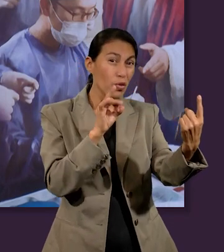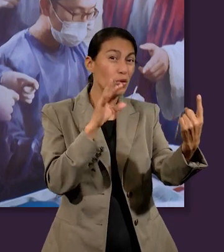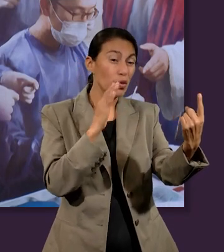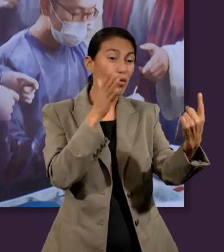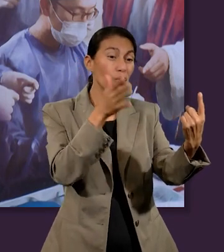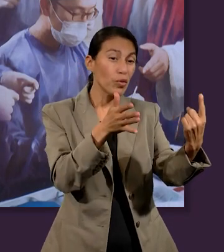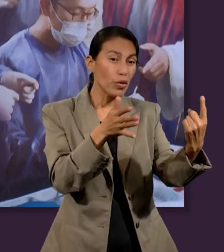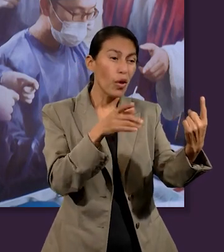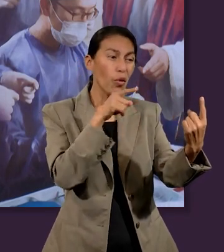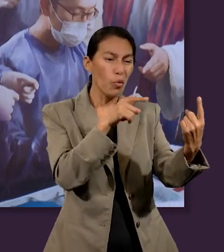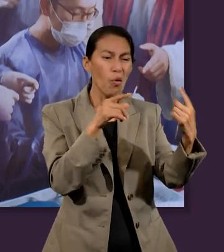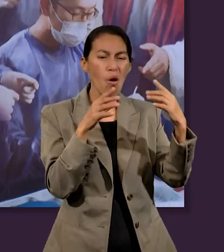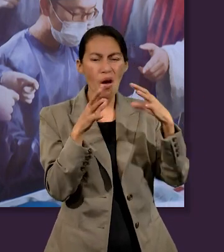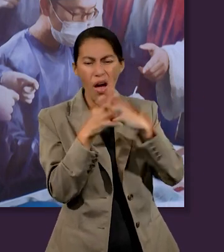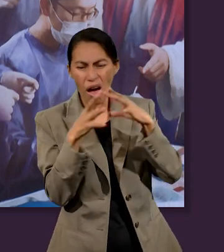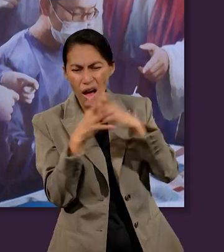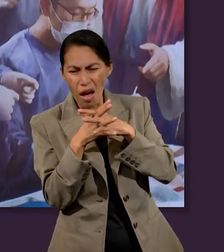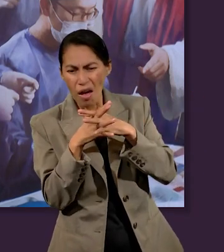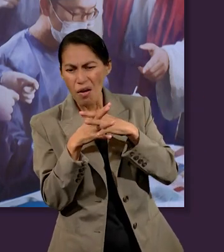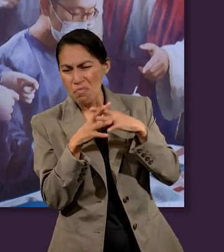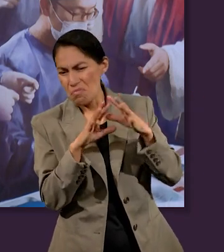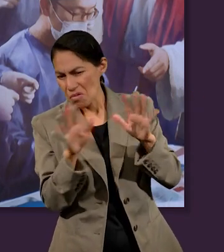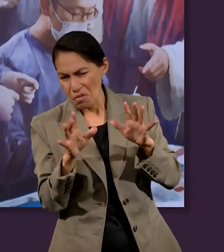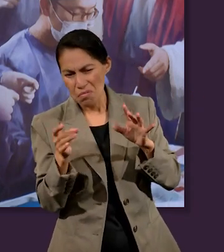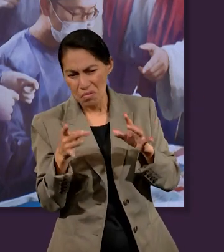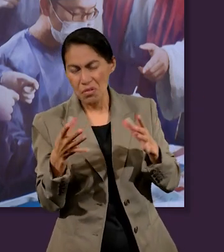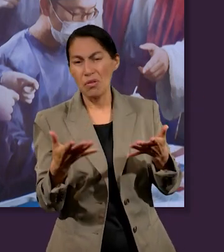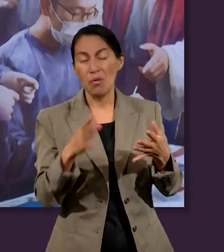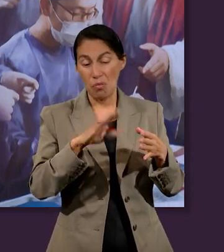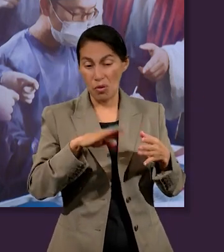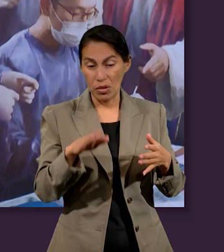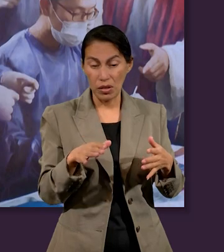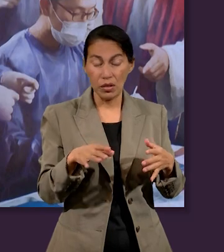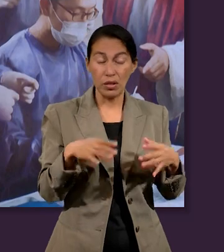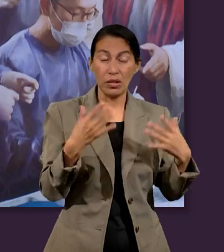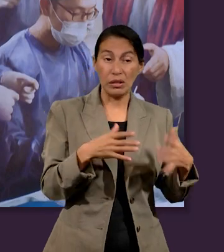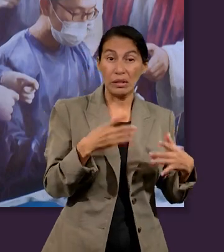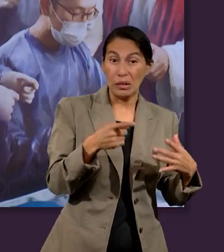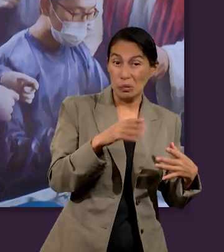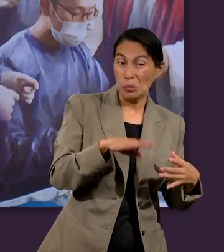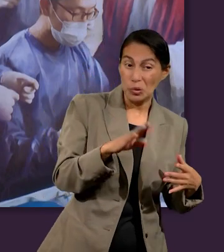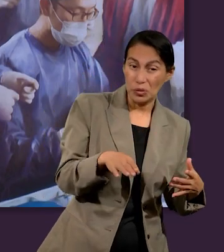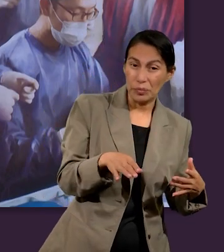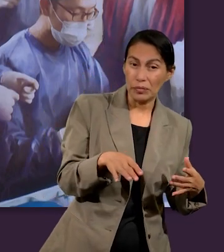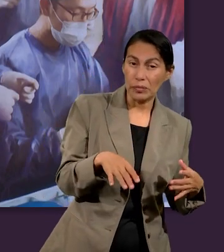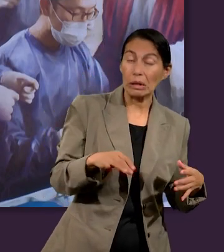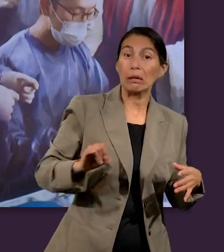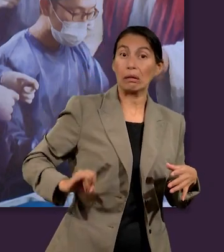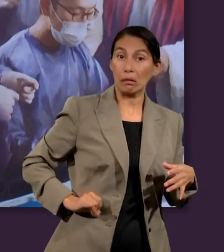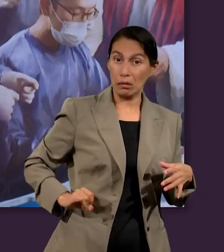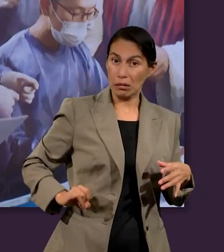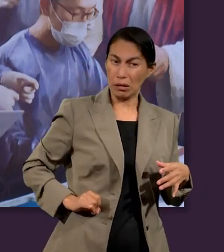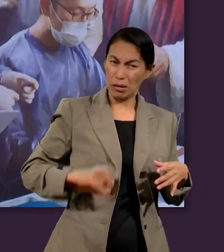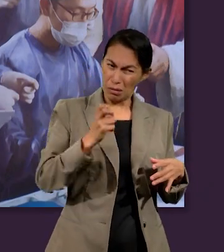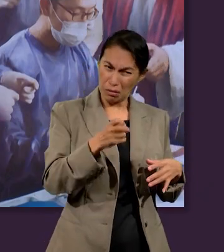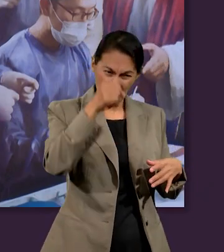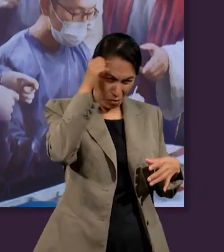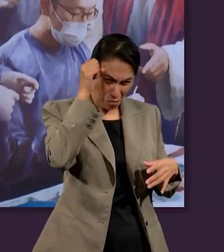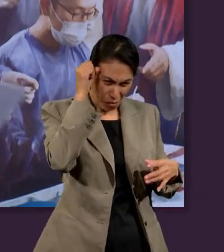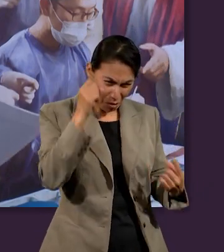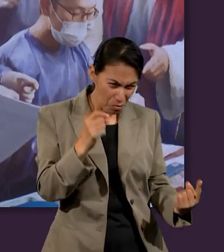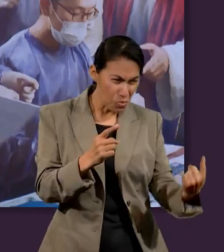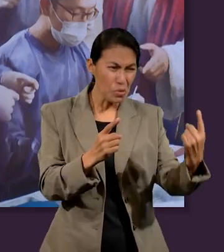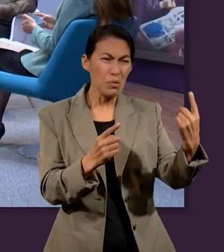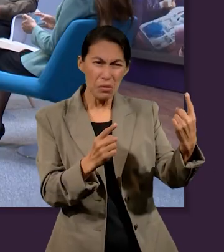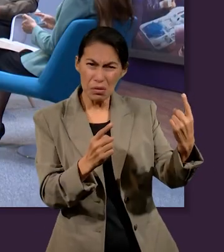y le dio no un consejo, sino le dijo lo que iba a pasar con él, que iba a perder la batalla y que iba a morir.